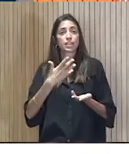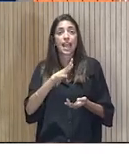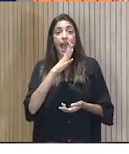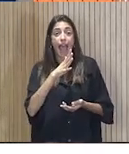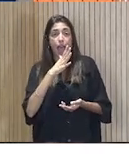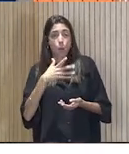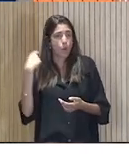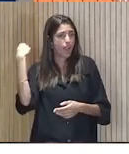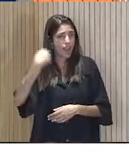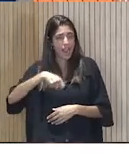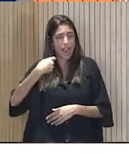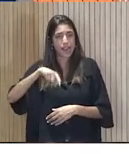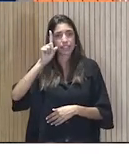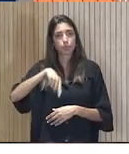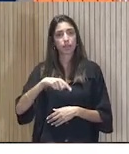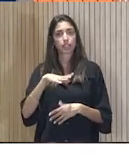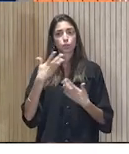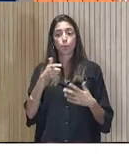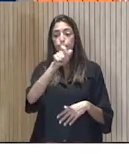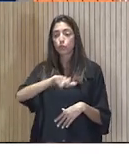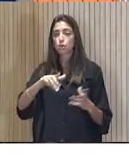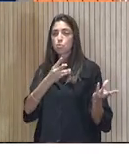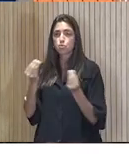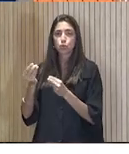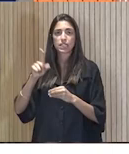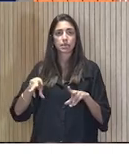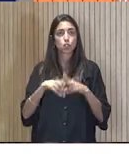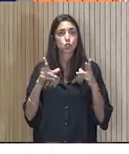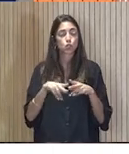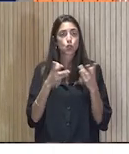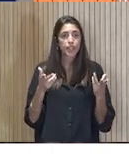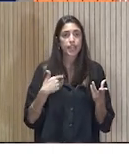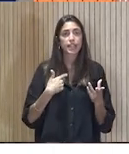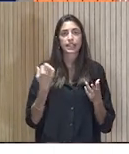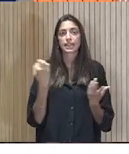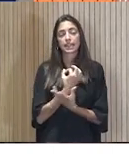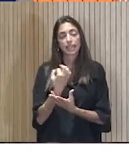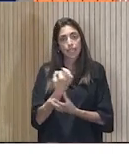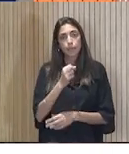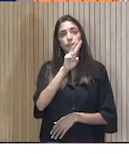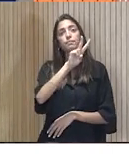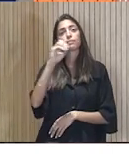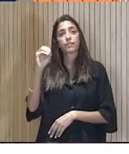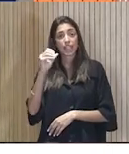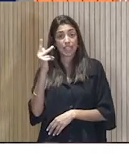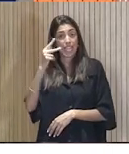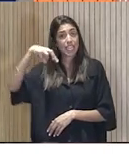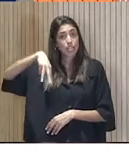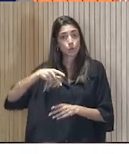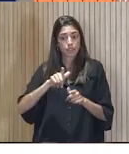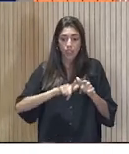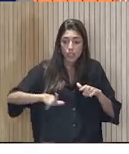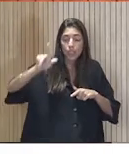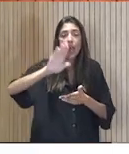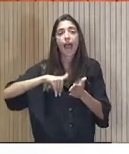muchísimas personas y muchísimas sociedades que tienen que hacerse 20 o 30 kilómetros diarios para coger una garrafa de agua. Si somos conscientes